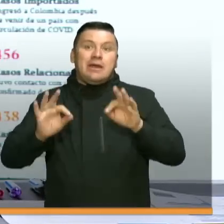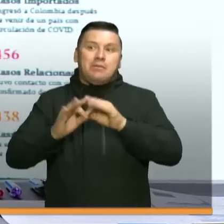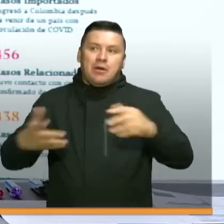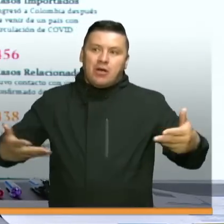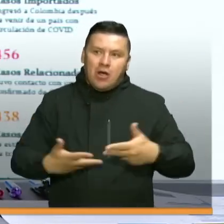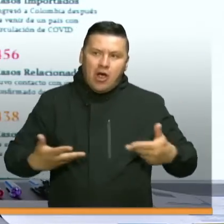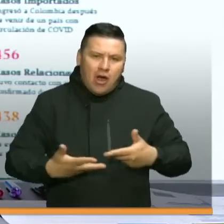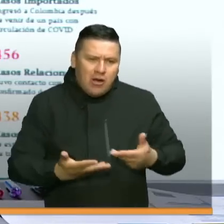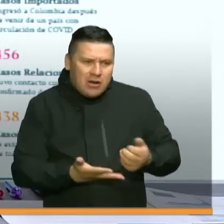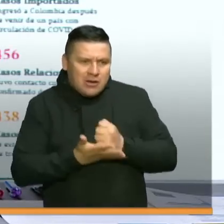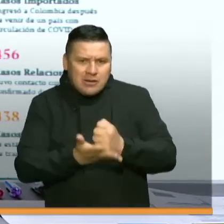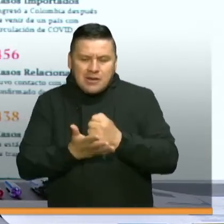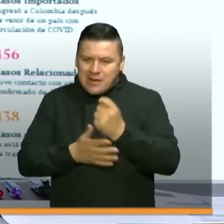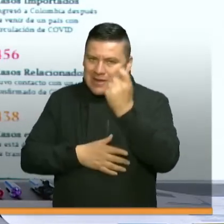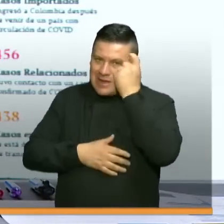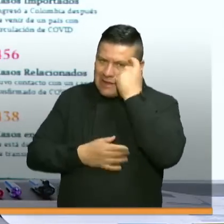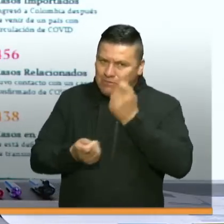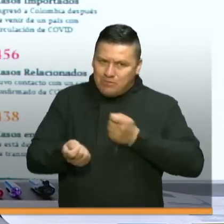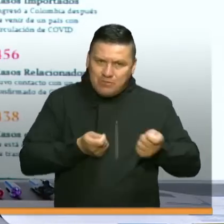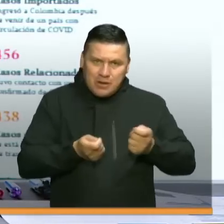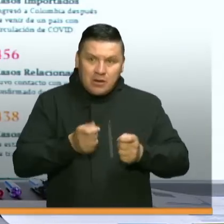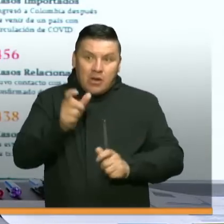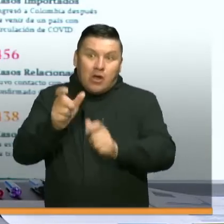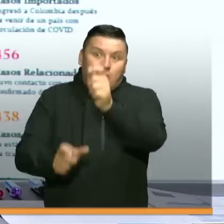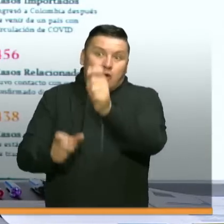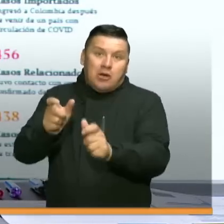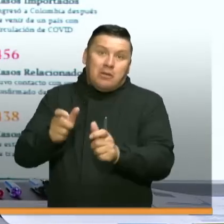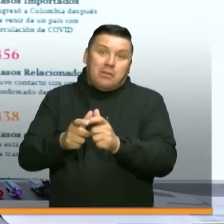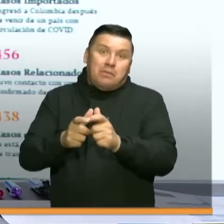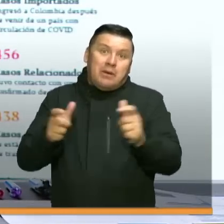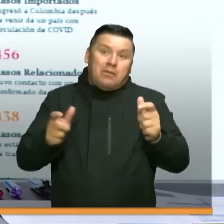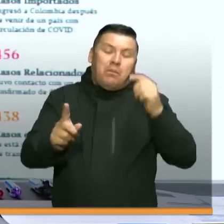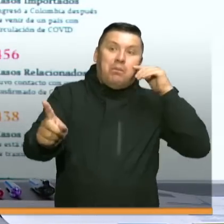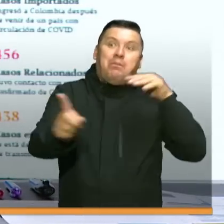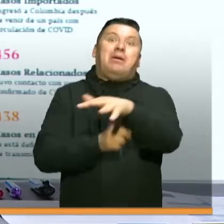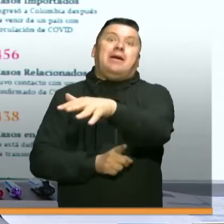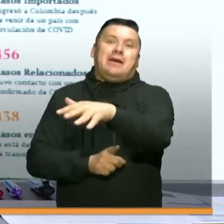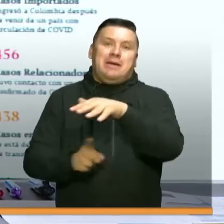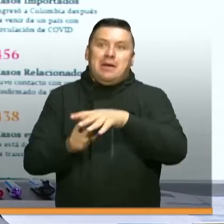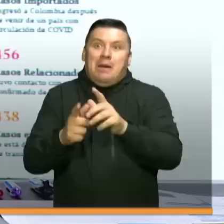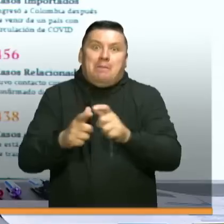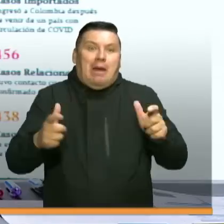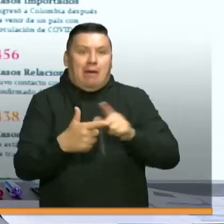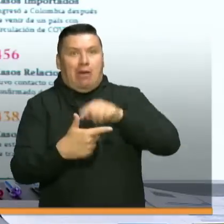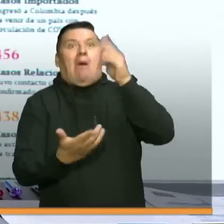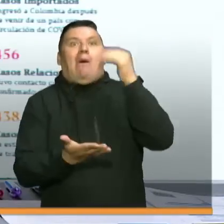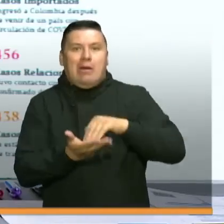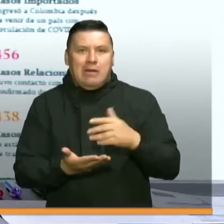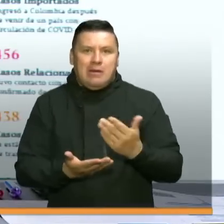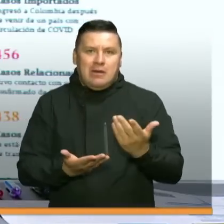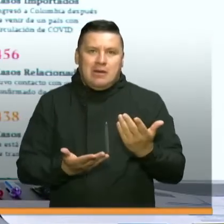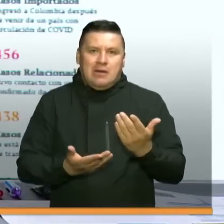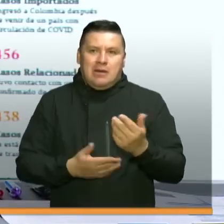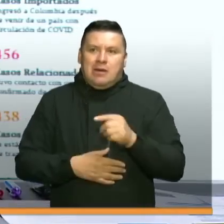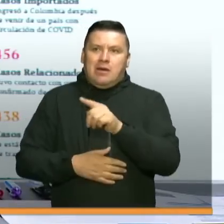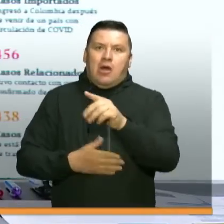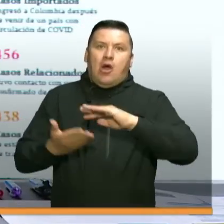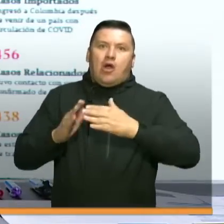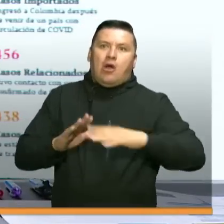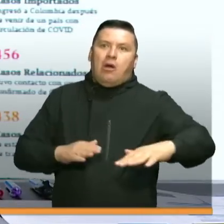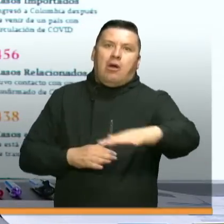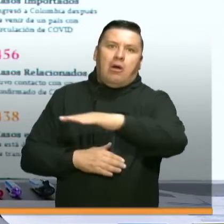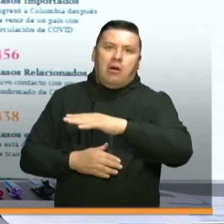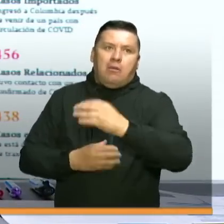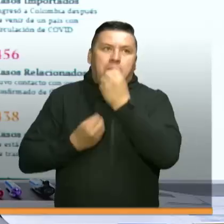inteligente donde nosotros protejamos a la población que puede ser más vulnerable frente a los ataques del virus, donde evitemos que otros sectores de la población